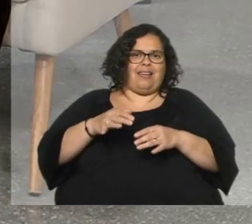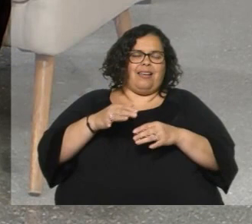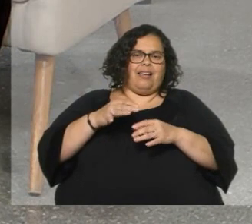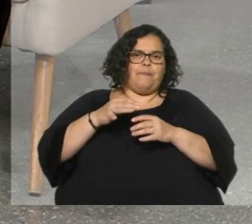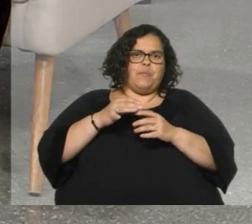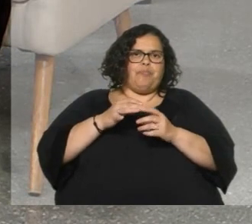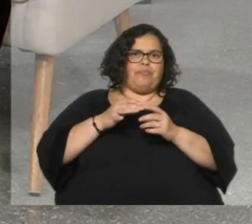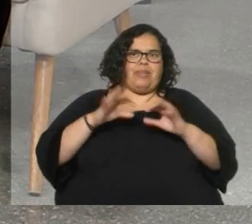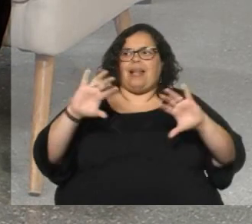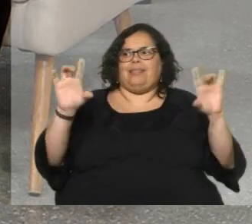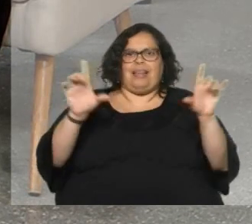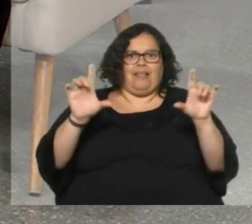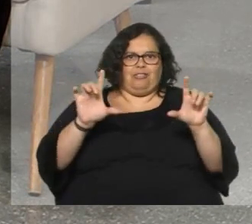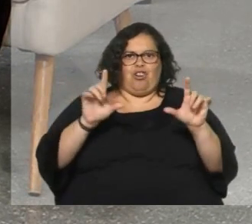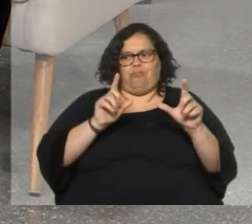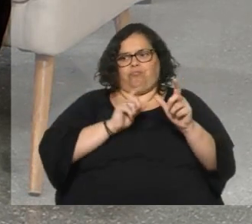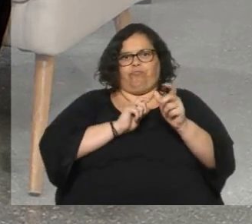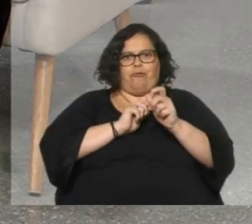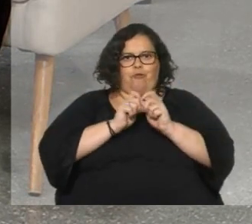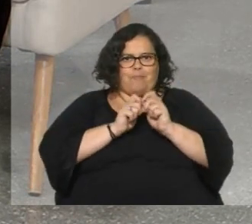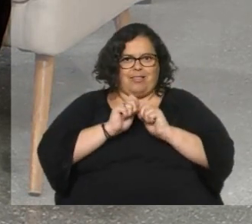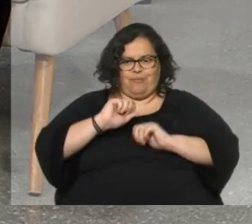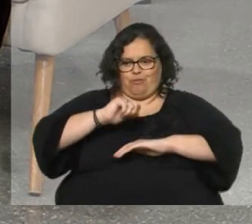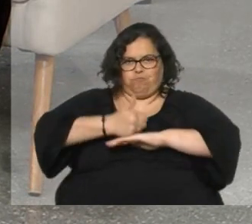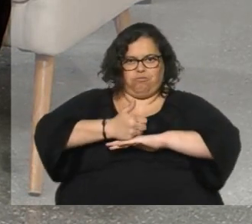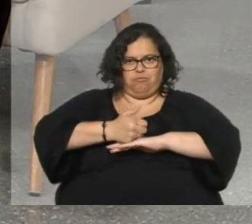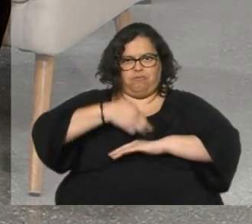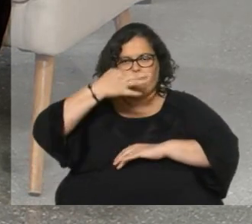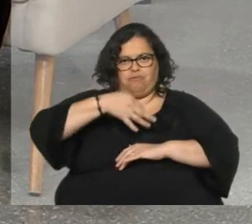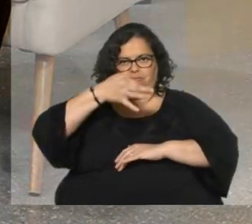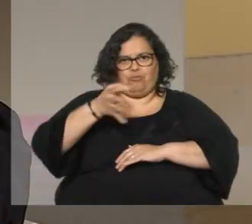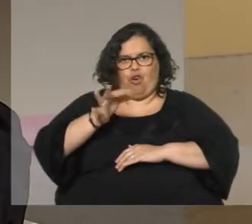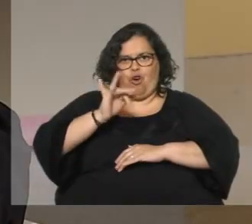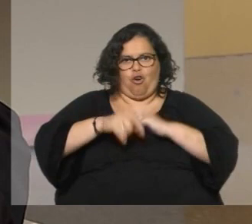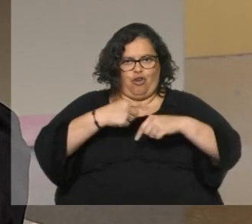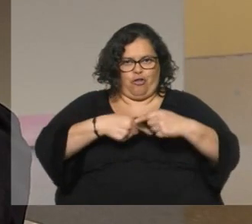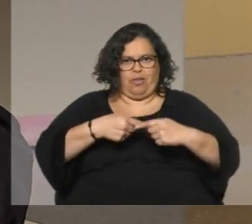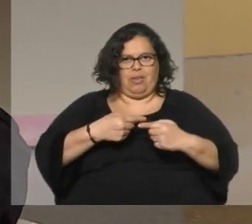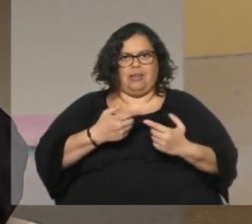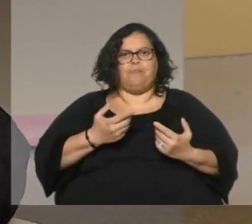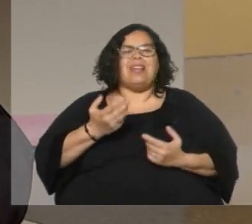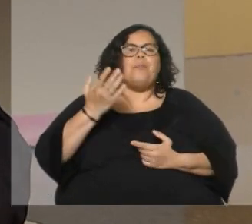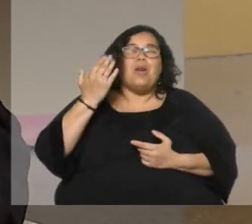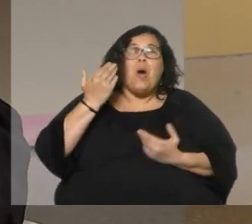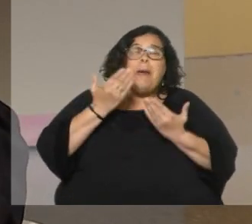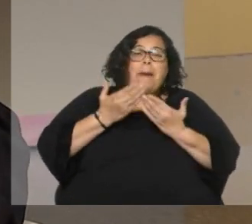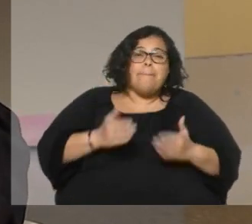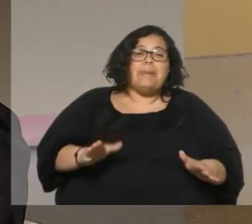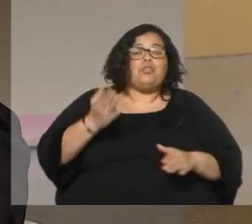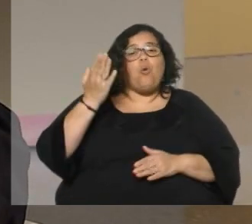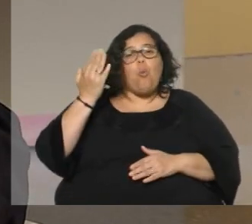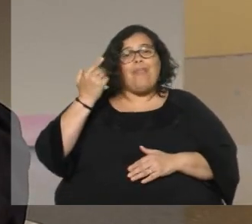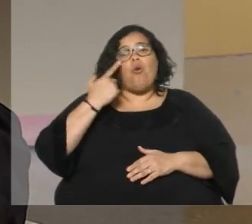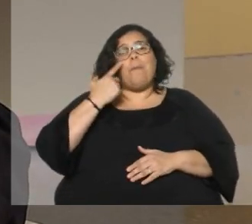un deber, como una obligación todos los días? Sí, bueno yo creo que comenzó a germinar un poquitito cuando me di